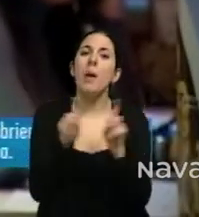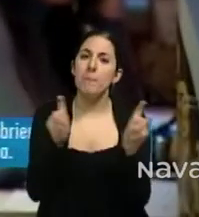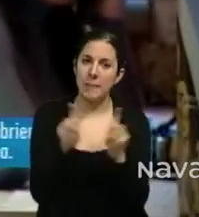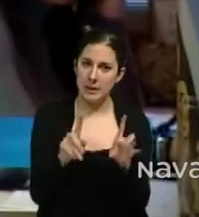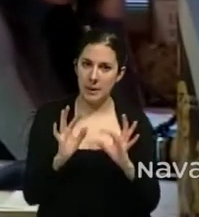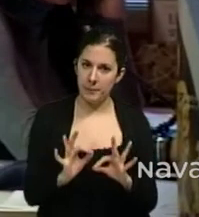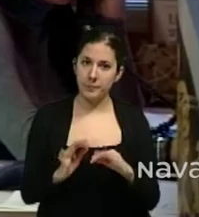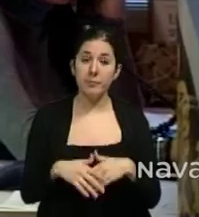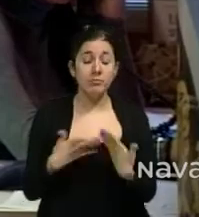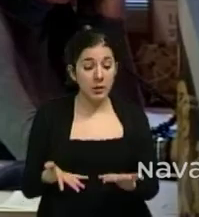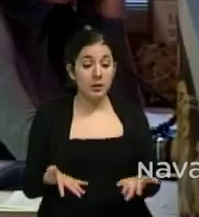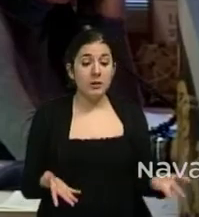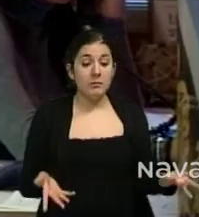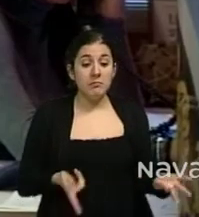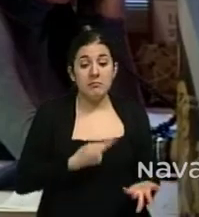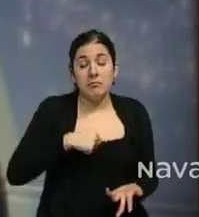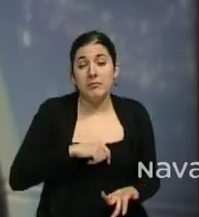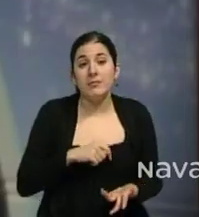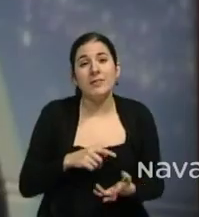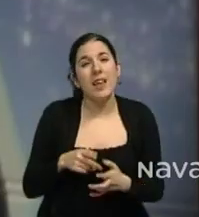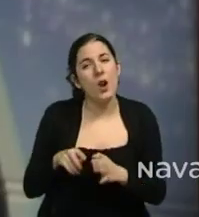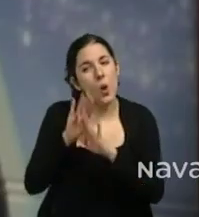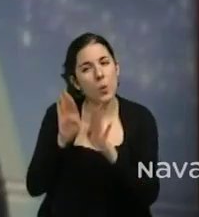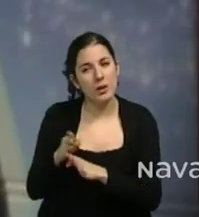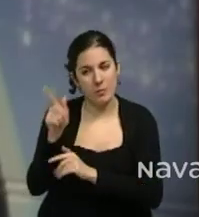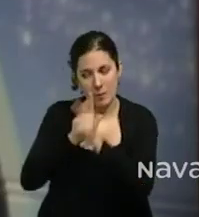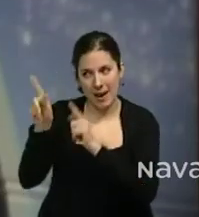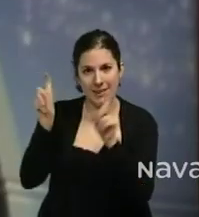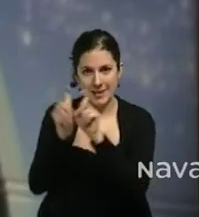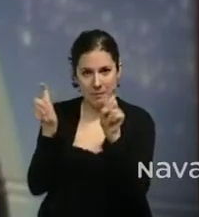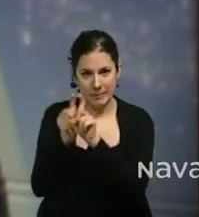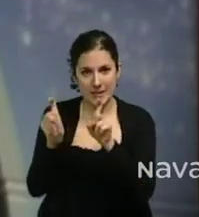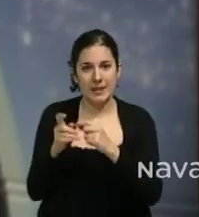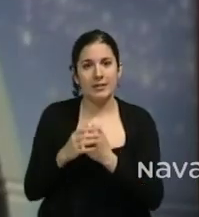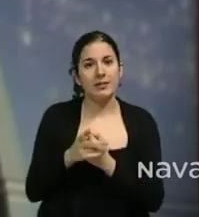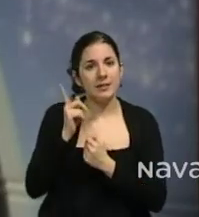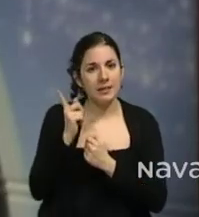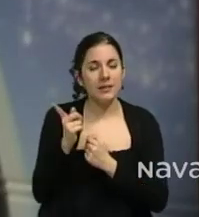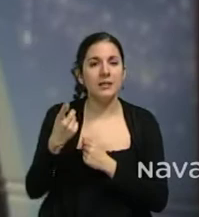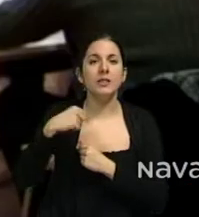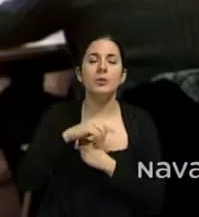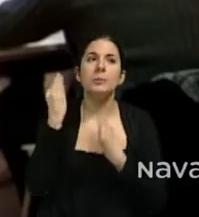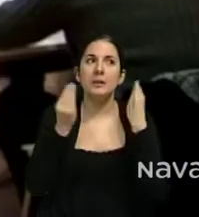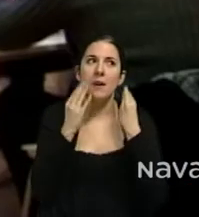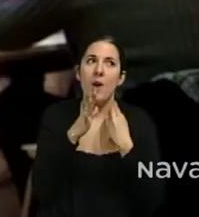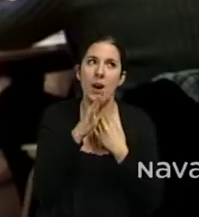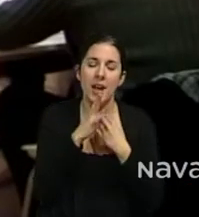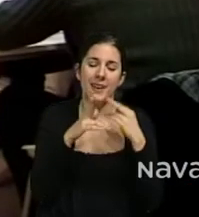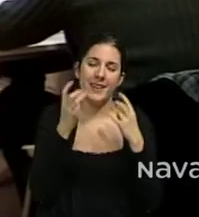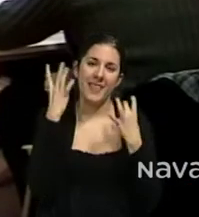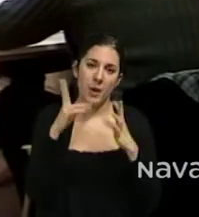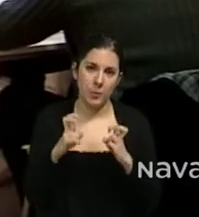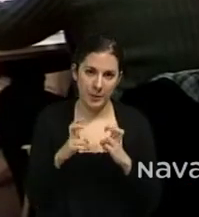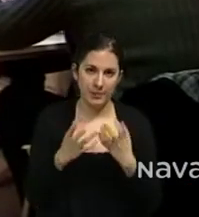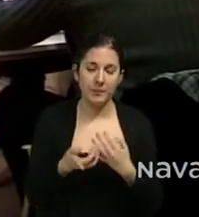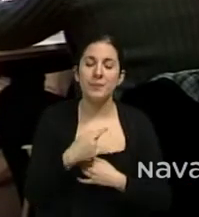Entonces, bueno, es un poquito esta última línea, la de viajes de empresa, la que nos ha llevado a desarrollar la idea que tenemos ahora entre manos. La nueva idea